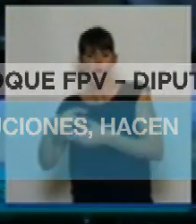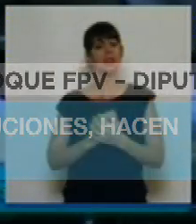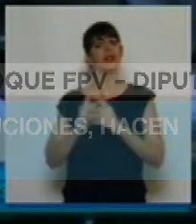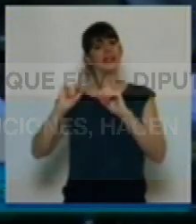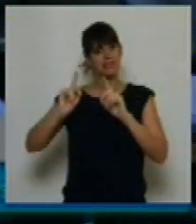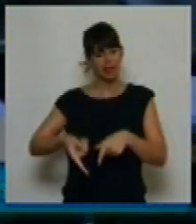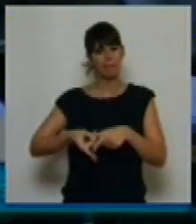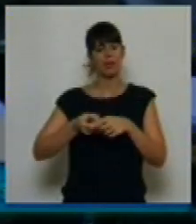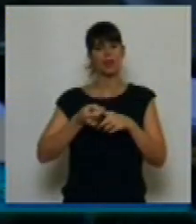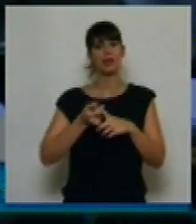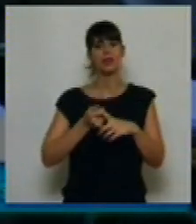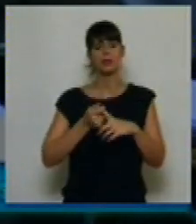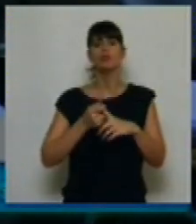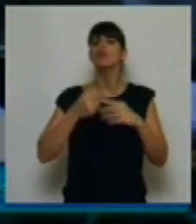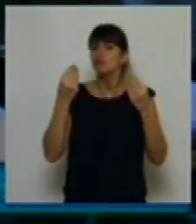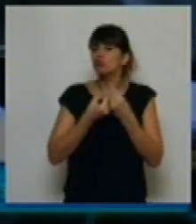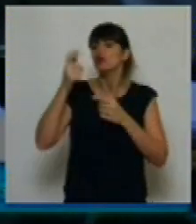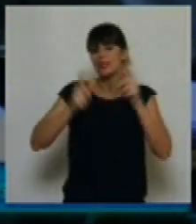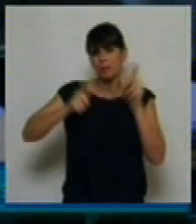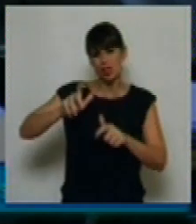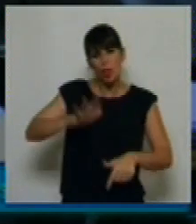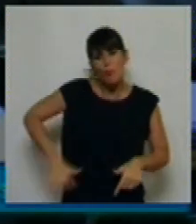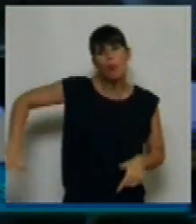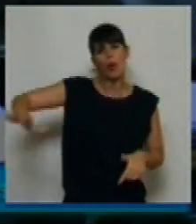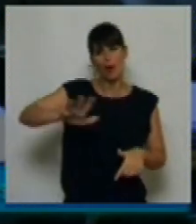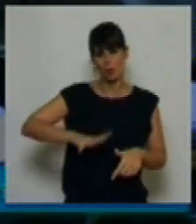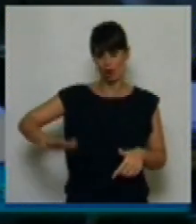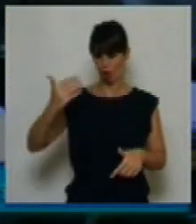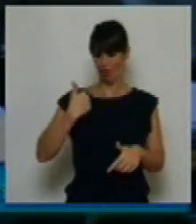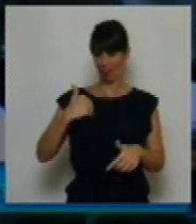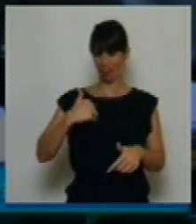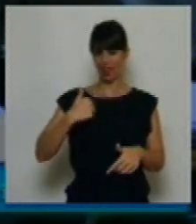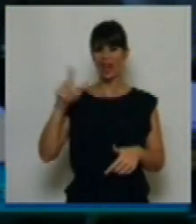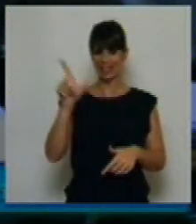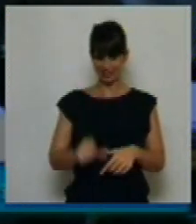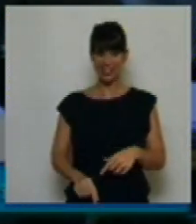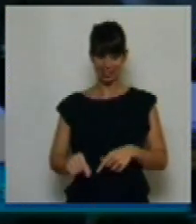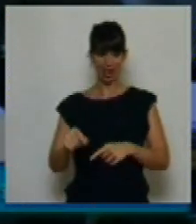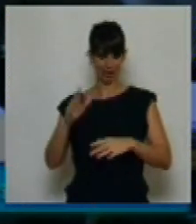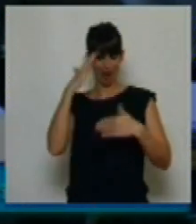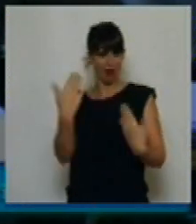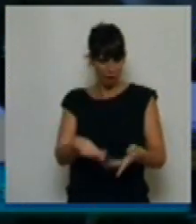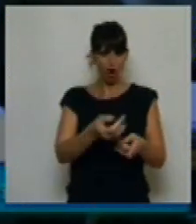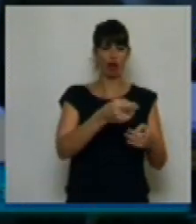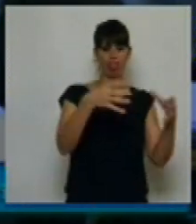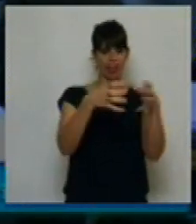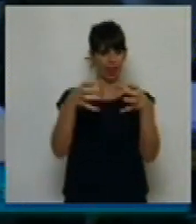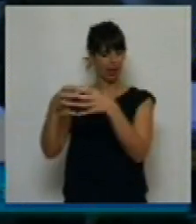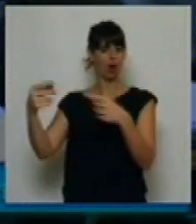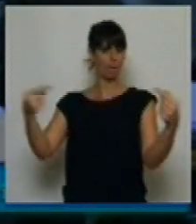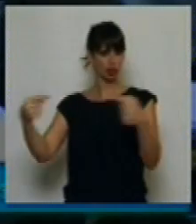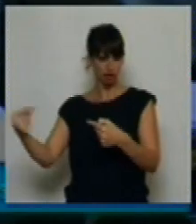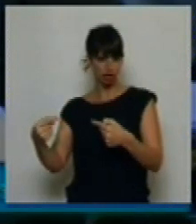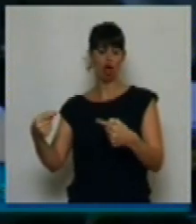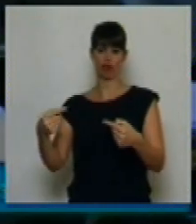La gran parte del pueblo argentino que representan los bloques de la oposición que hoy no